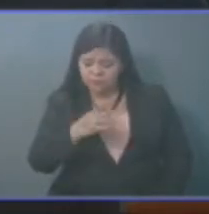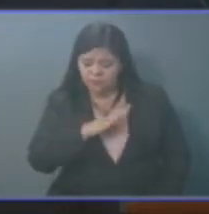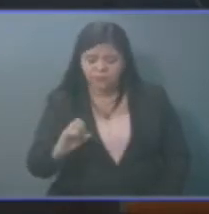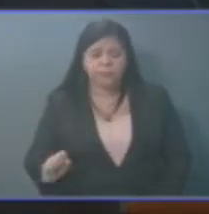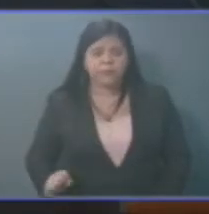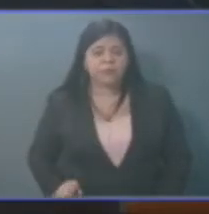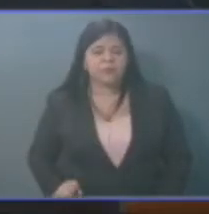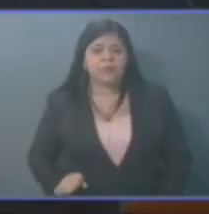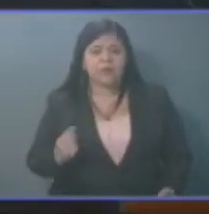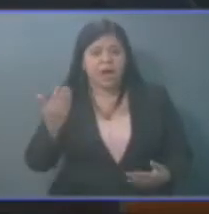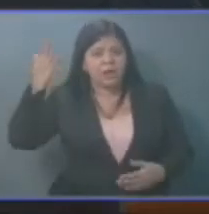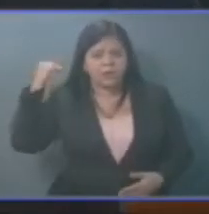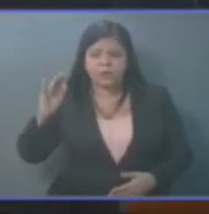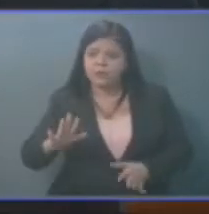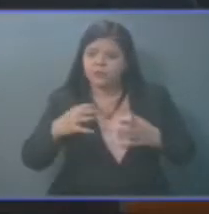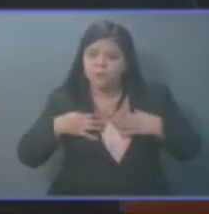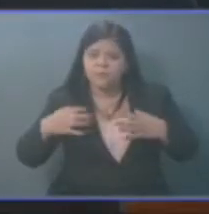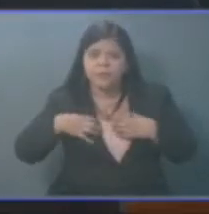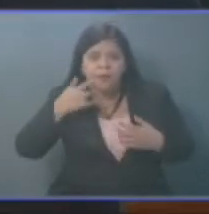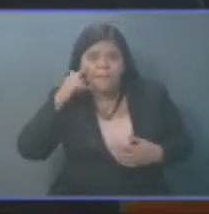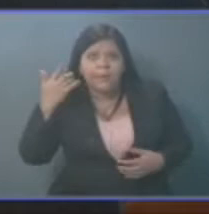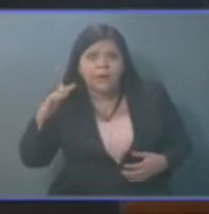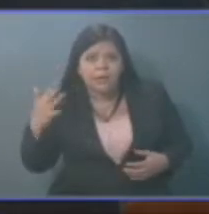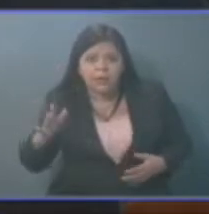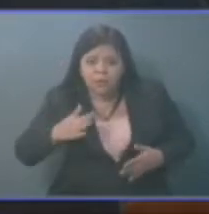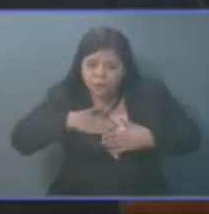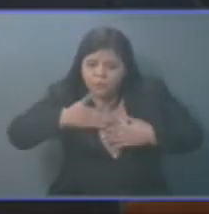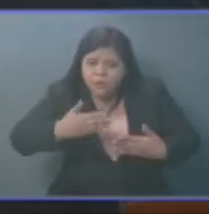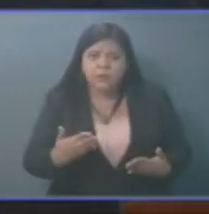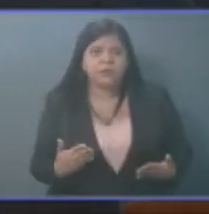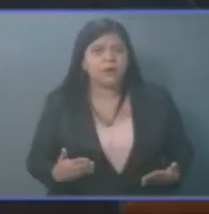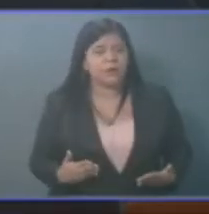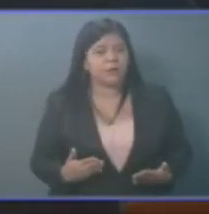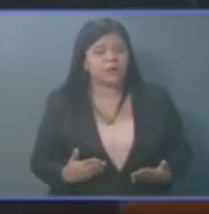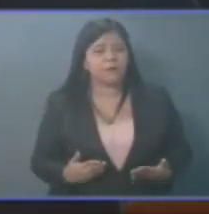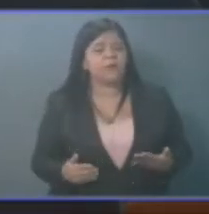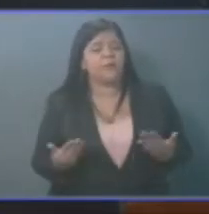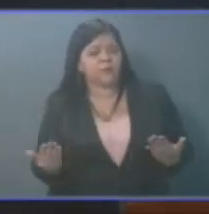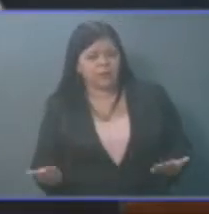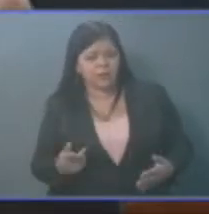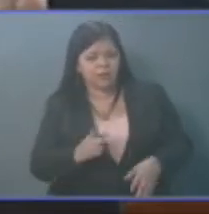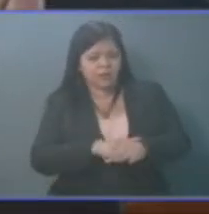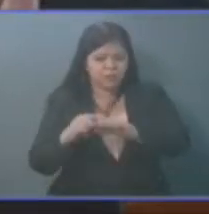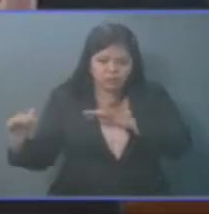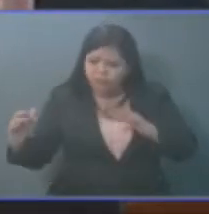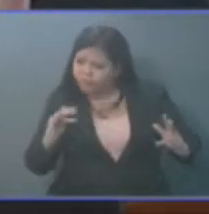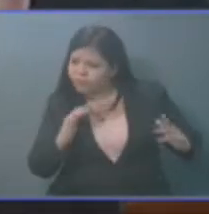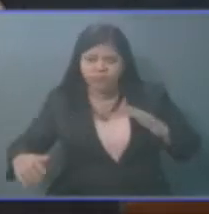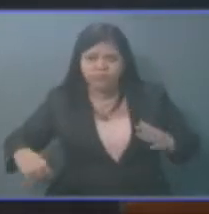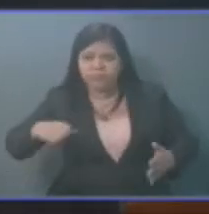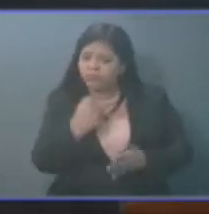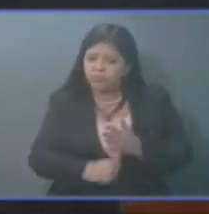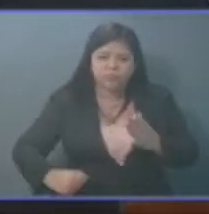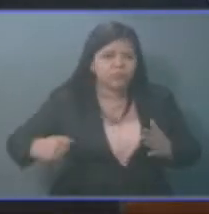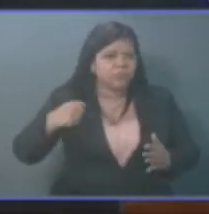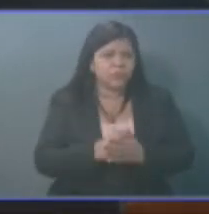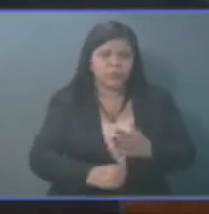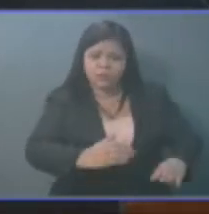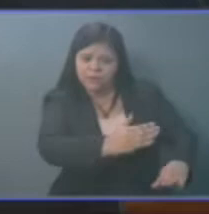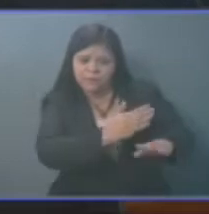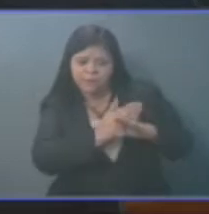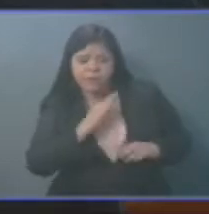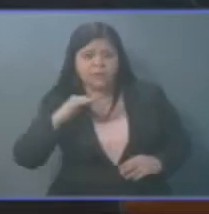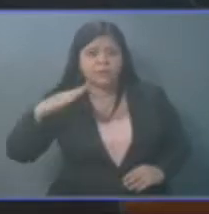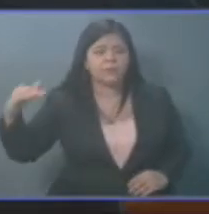que entregaron su vida, parte de su vida, trabajando, defendiendo este país.